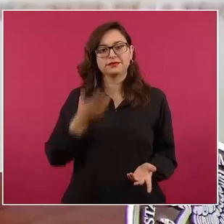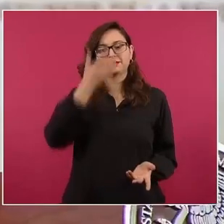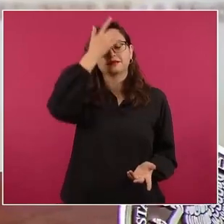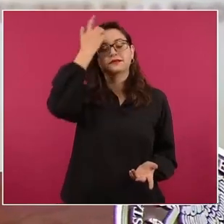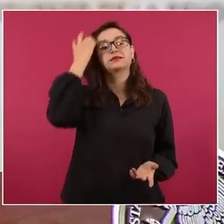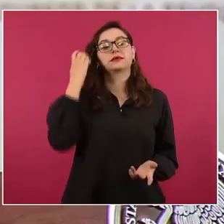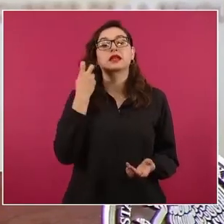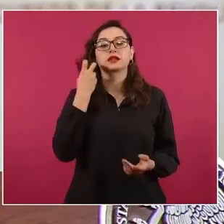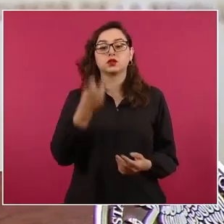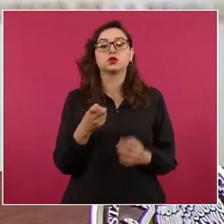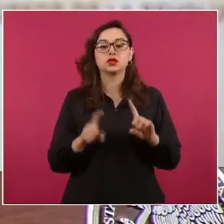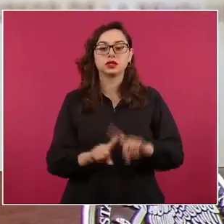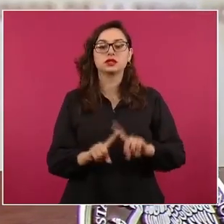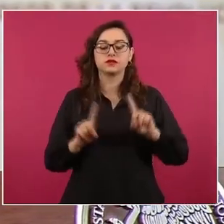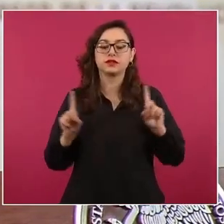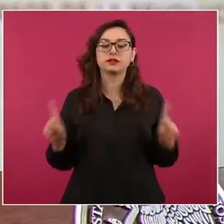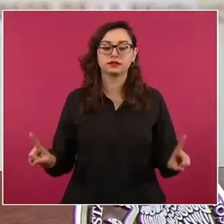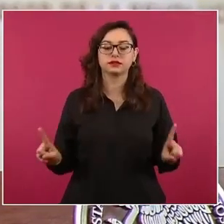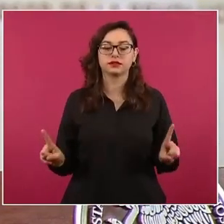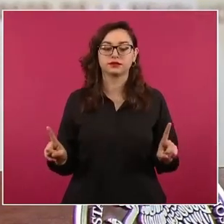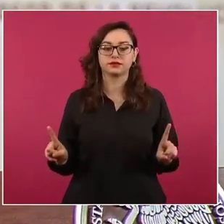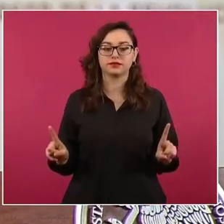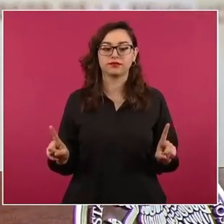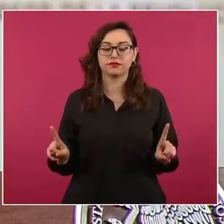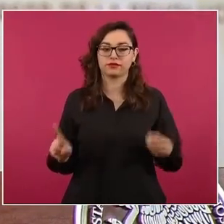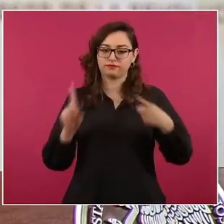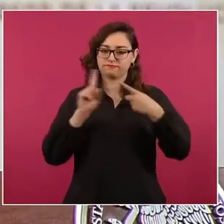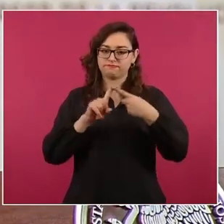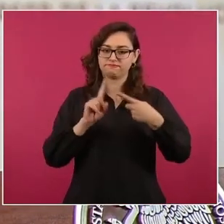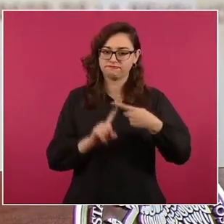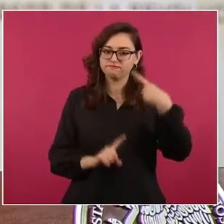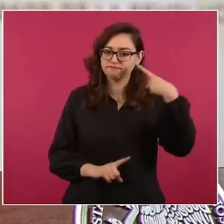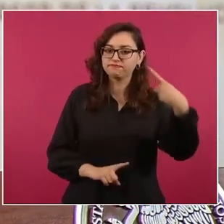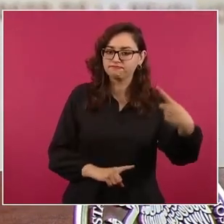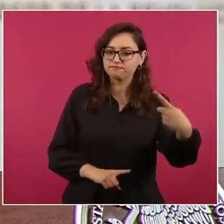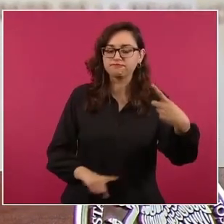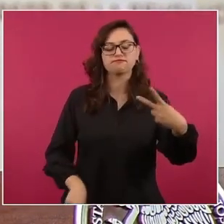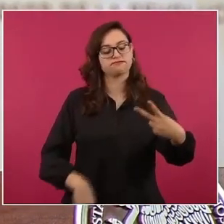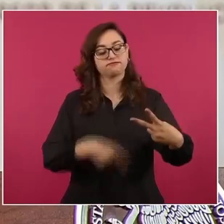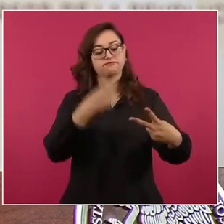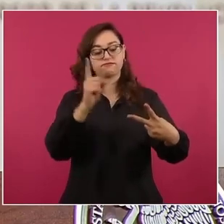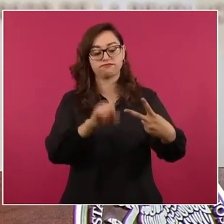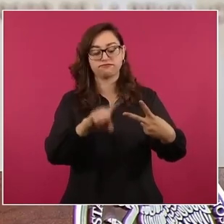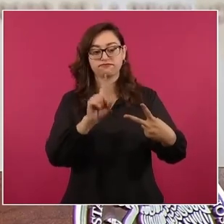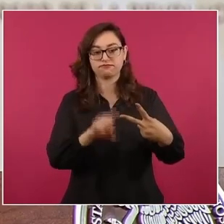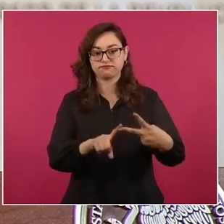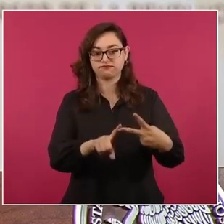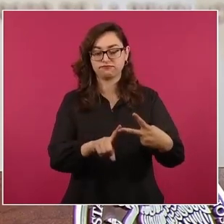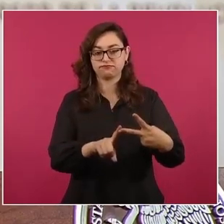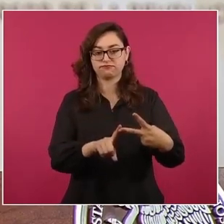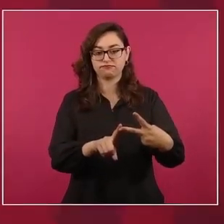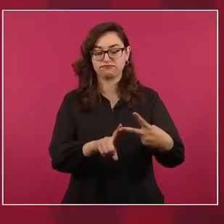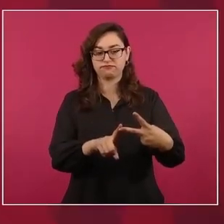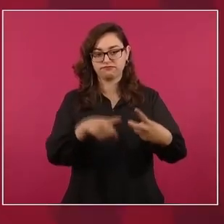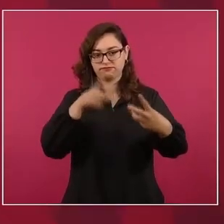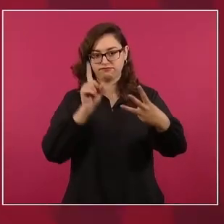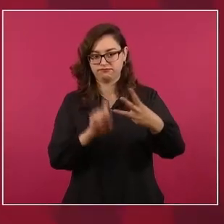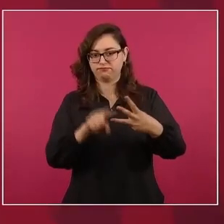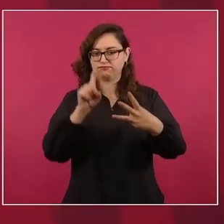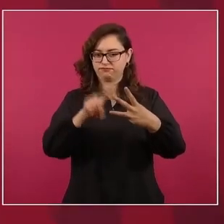Entonces, hay que tomar en consideración eso, hay que tomar en consideración dos cosas también. bien,